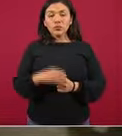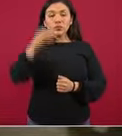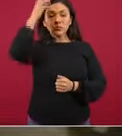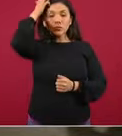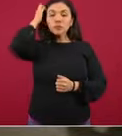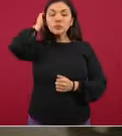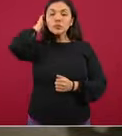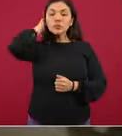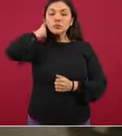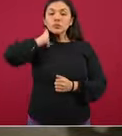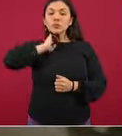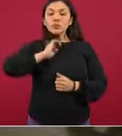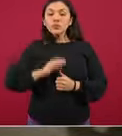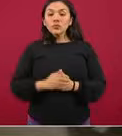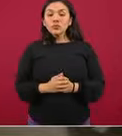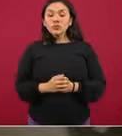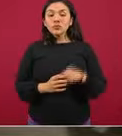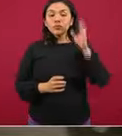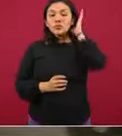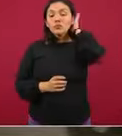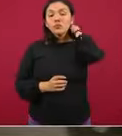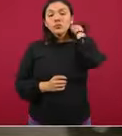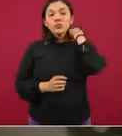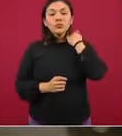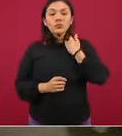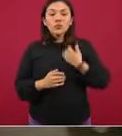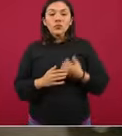A ver, la previa, no hay una donde están incrementando.